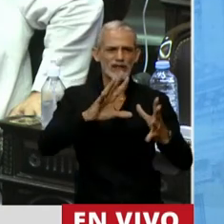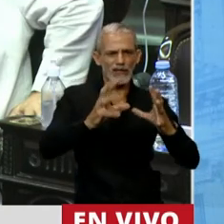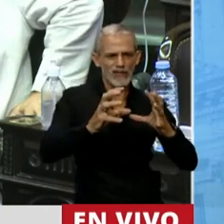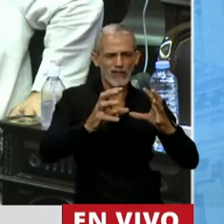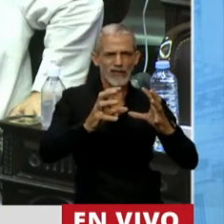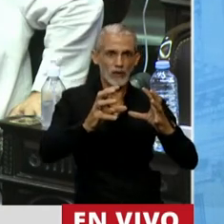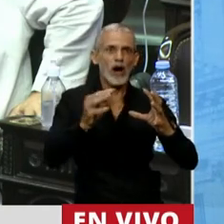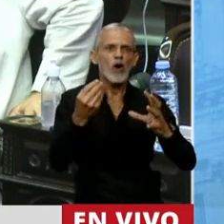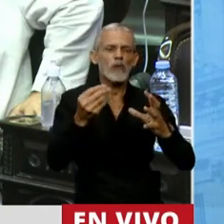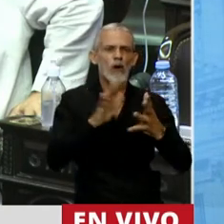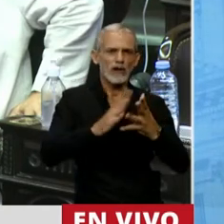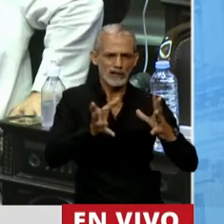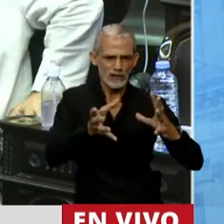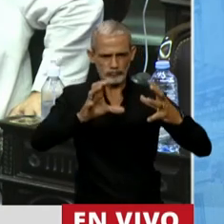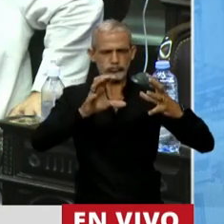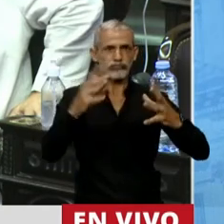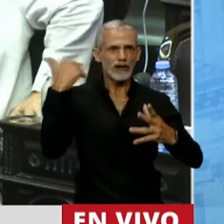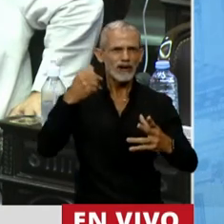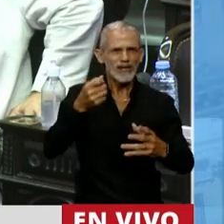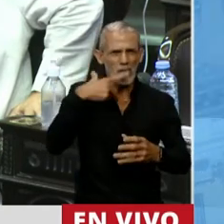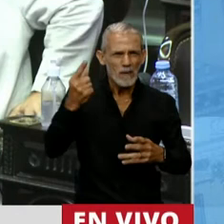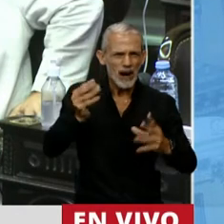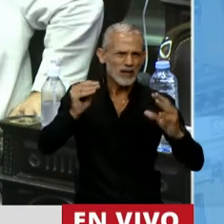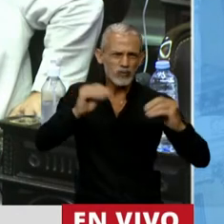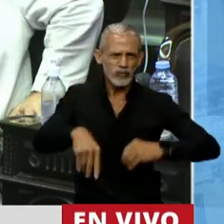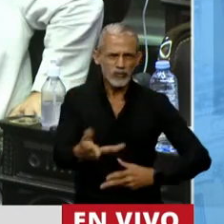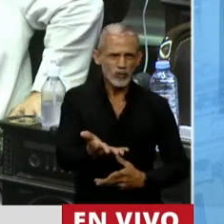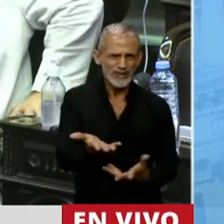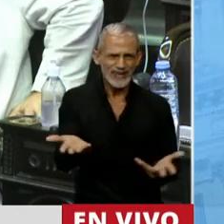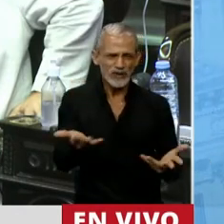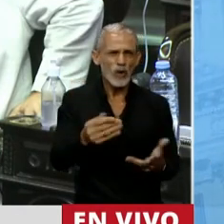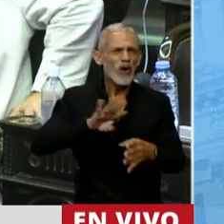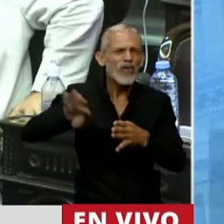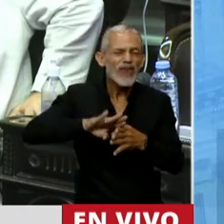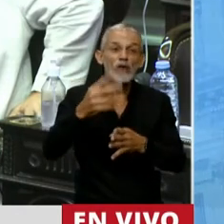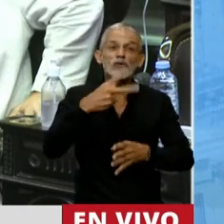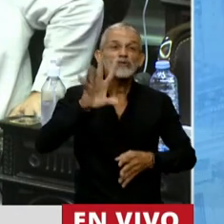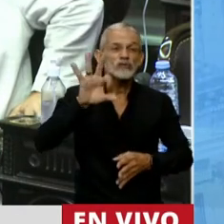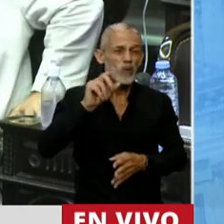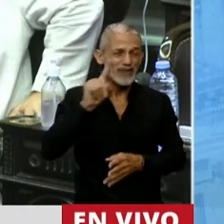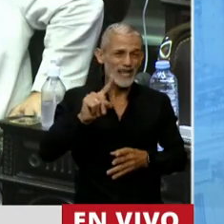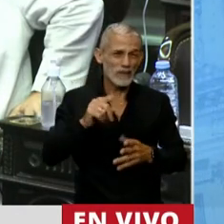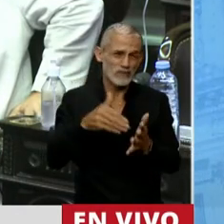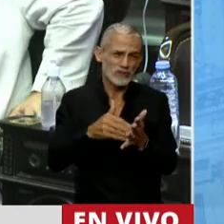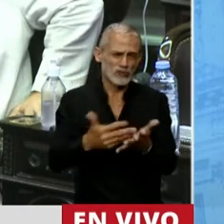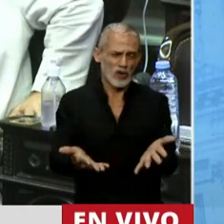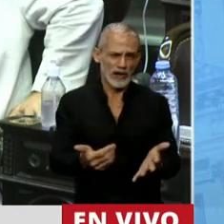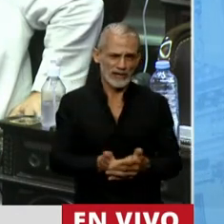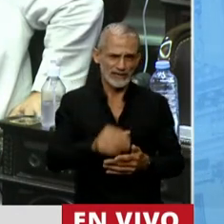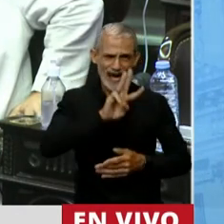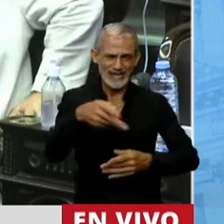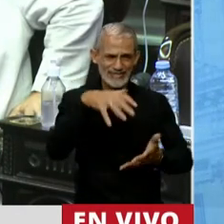dejaron literalmente escutido con un déficit de pesos 250.000 millones. En el mismo sentido,